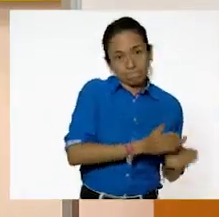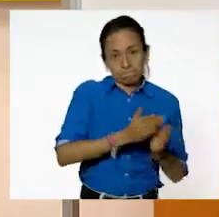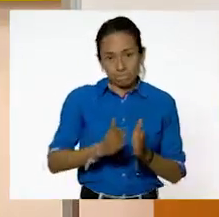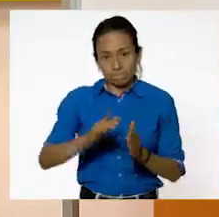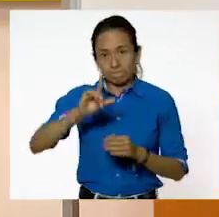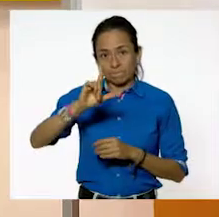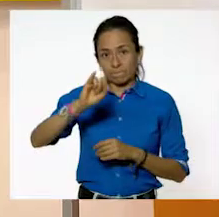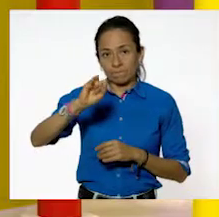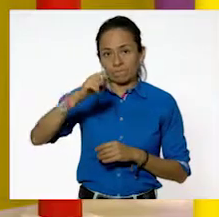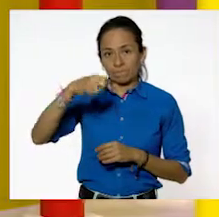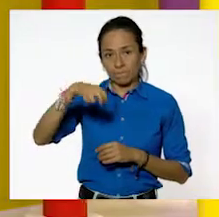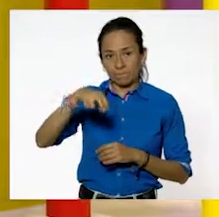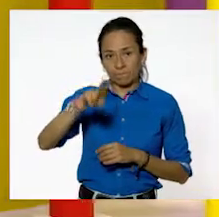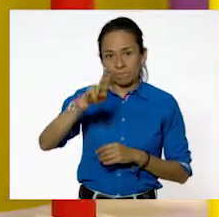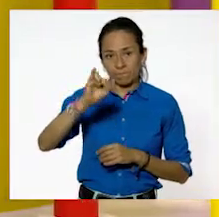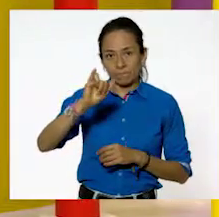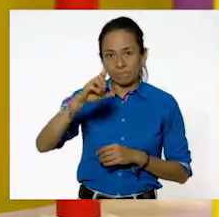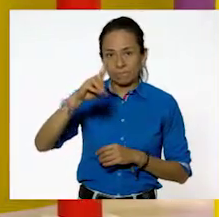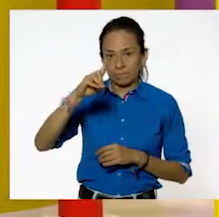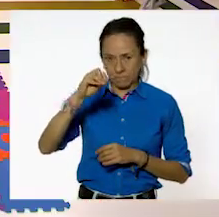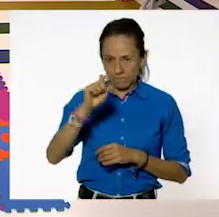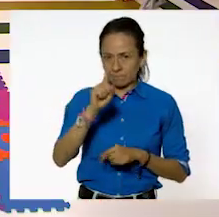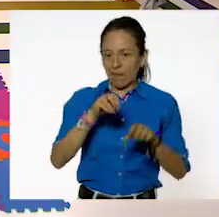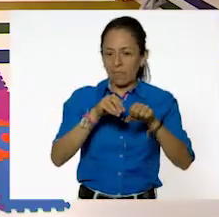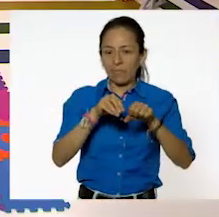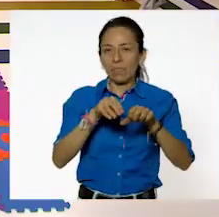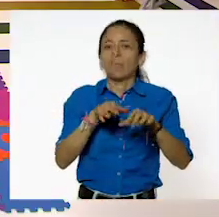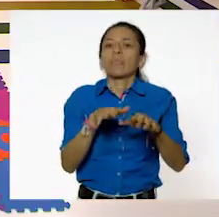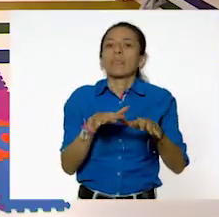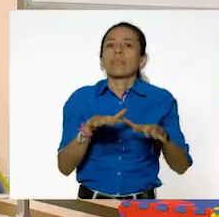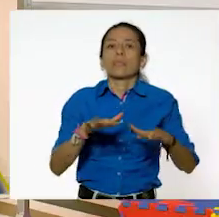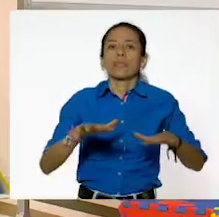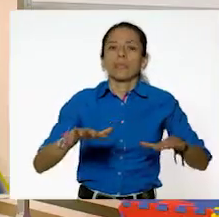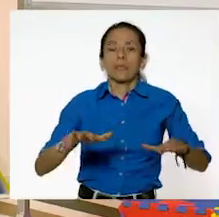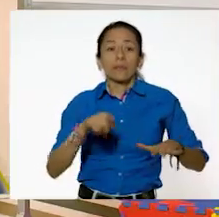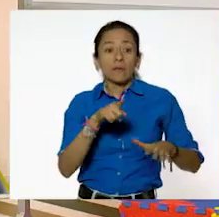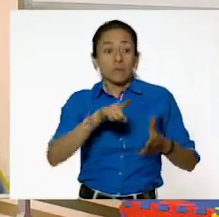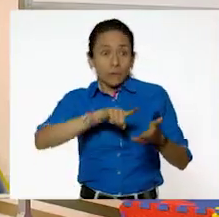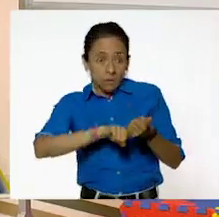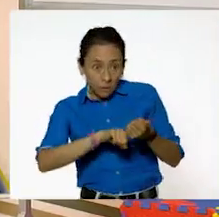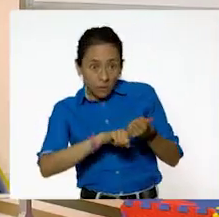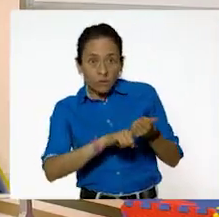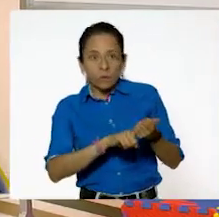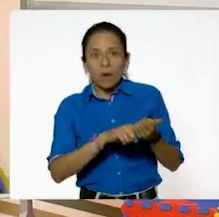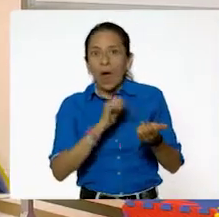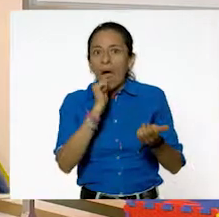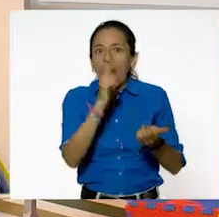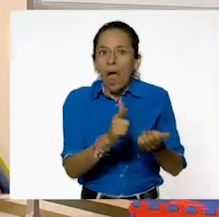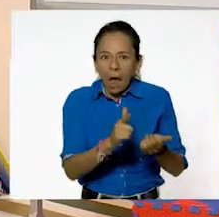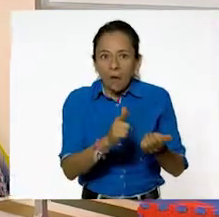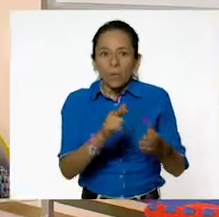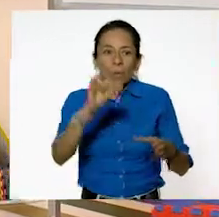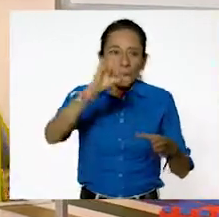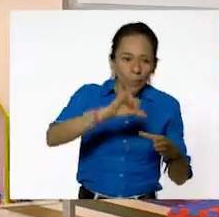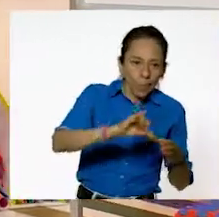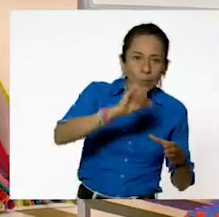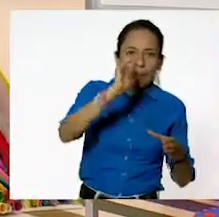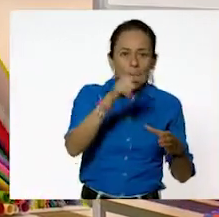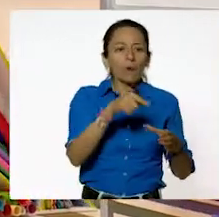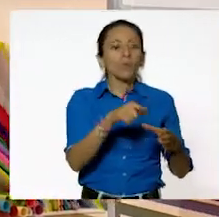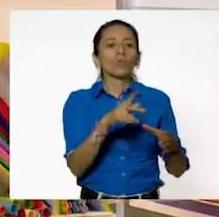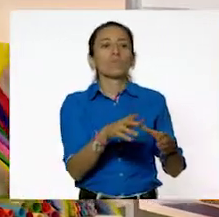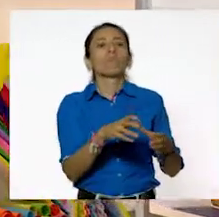fluir. Sí. Y pueden adquirir la forma del recipiente que los contiene. Pero que tengan que pase con este